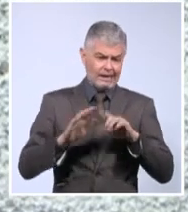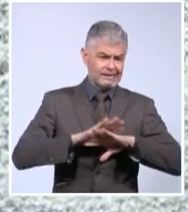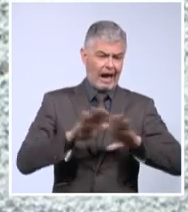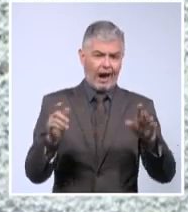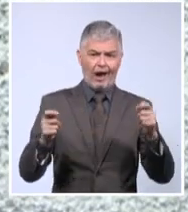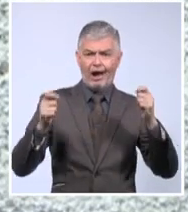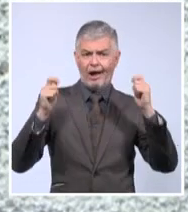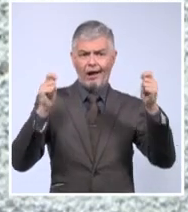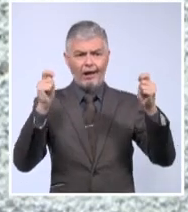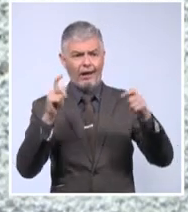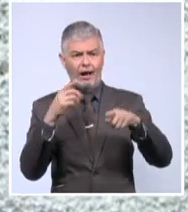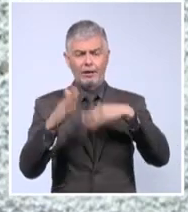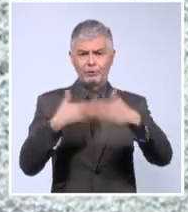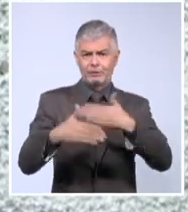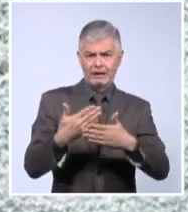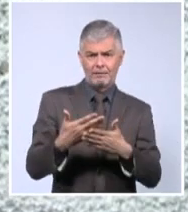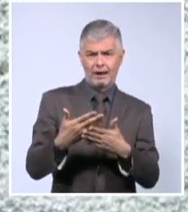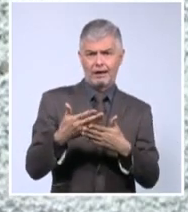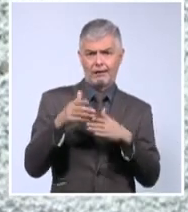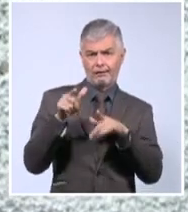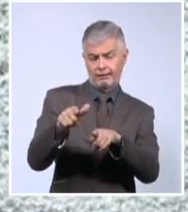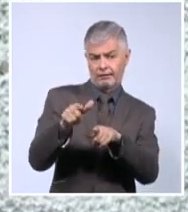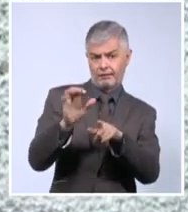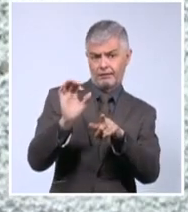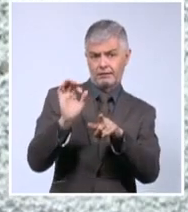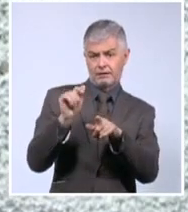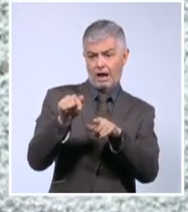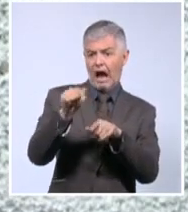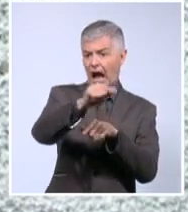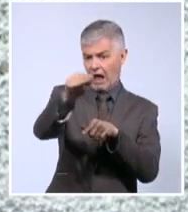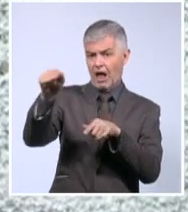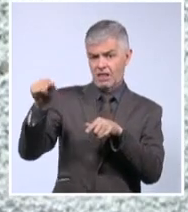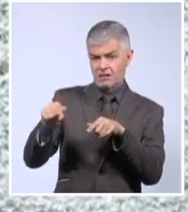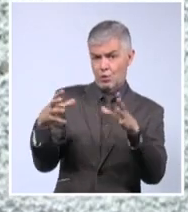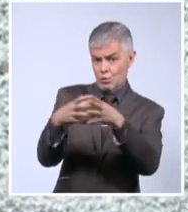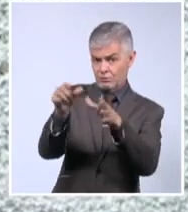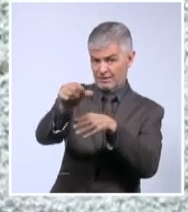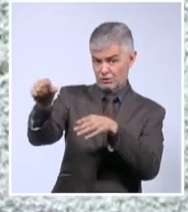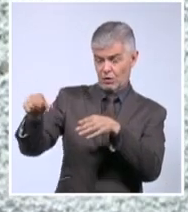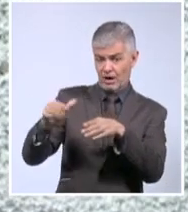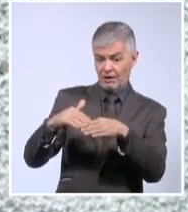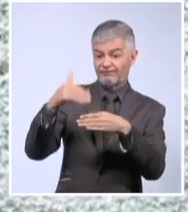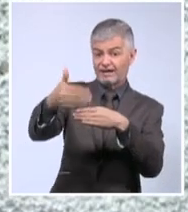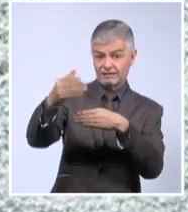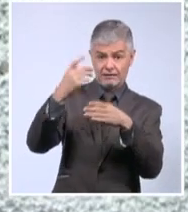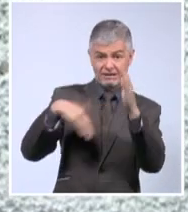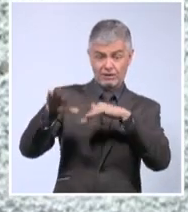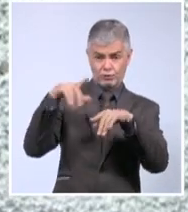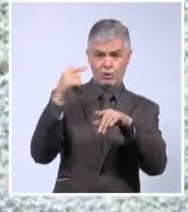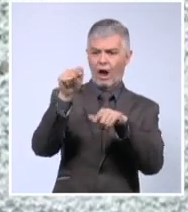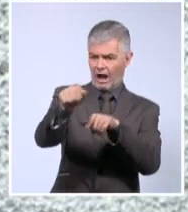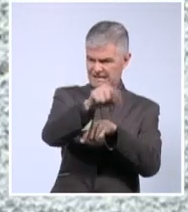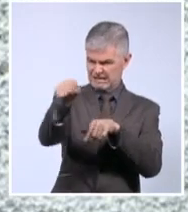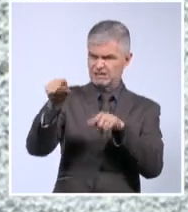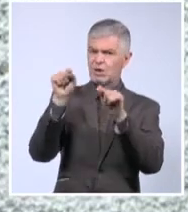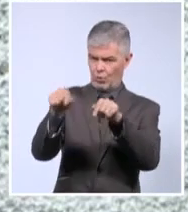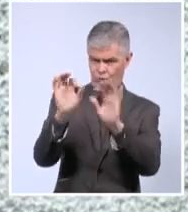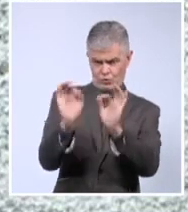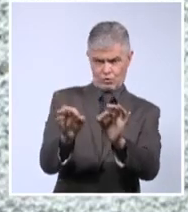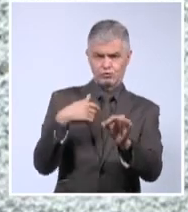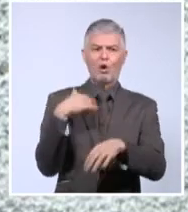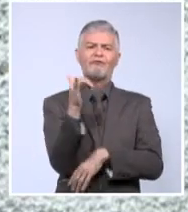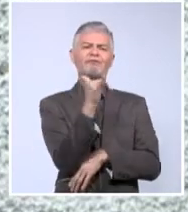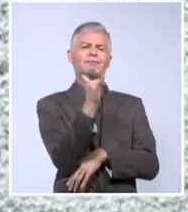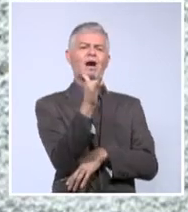otras personas que quizás esa mujer tenía ahí, que estoy seguro que sí, los tenía. Porque no puede ser que yo esté filmando en un lado y que en la misma